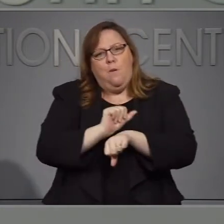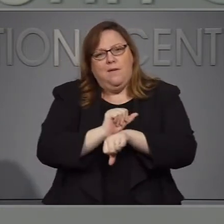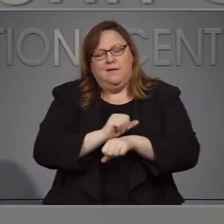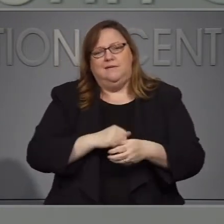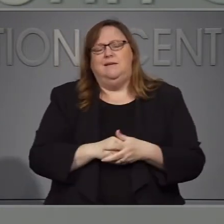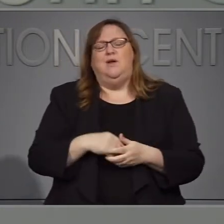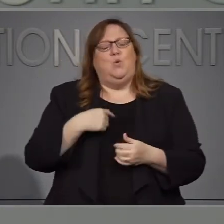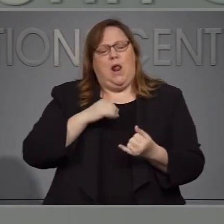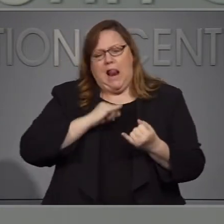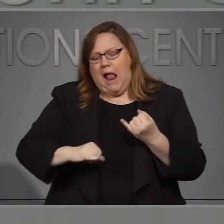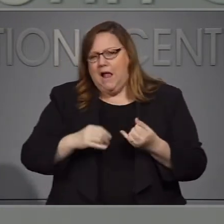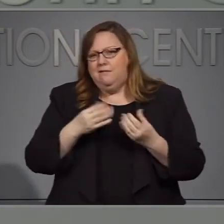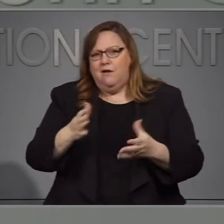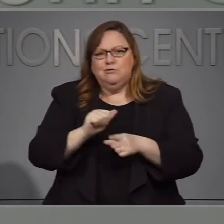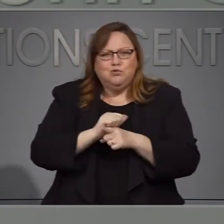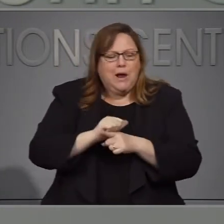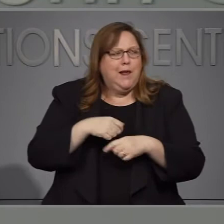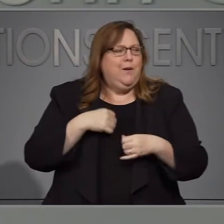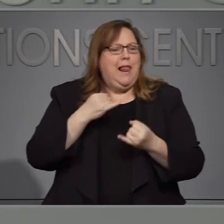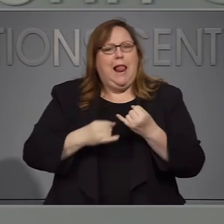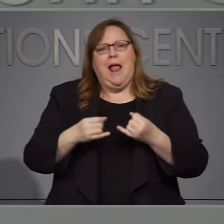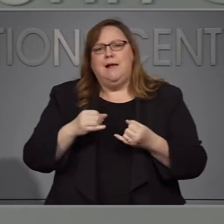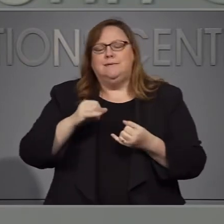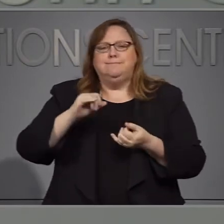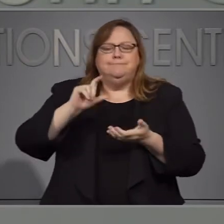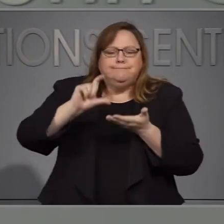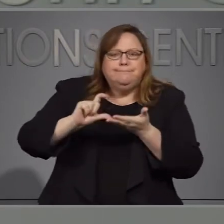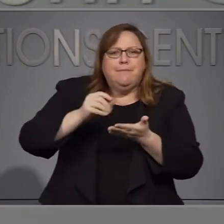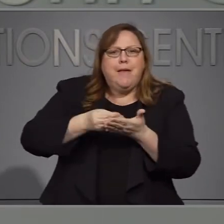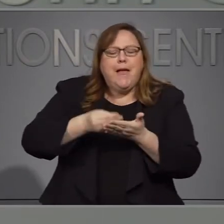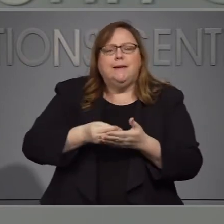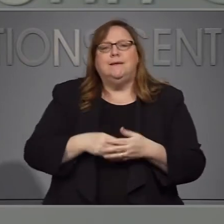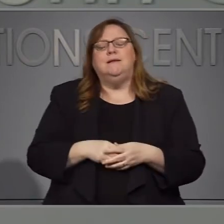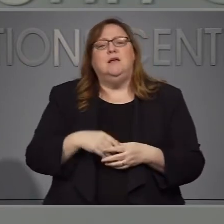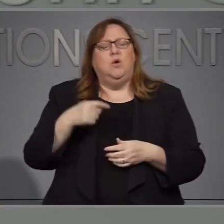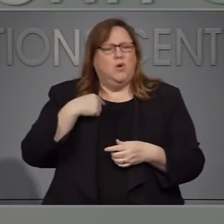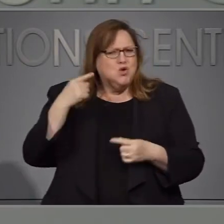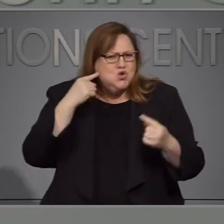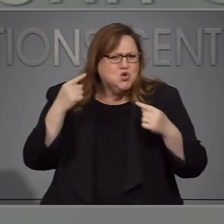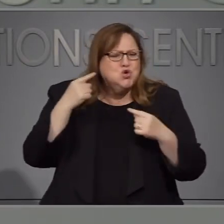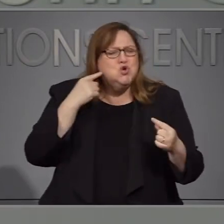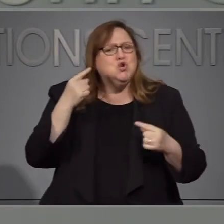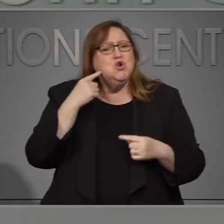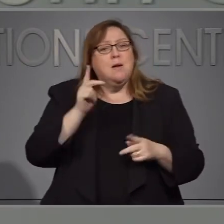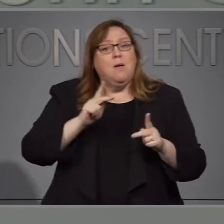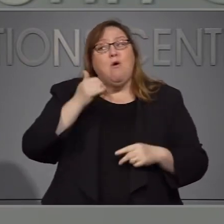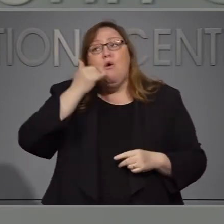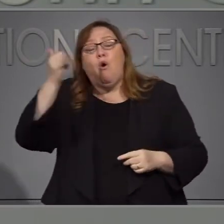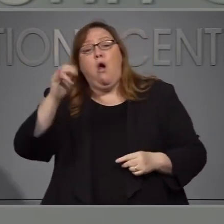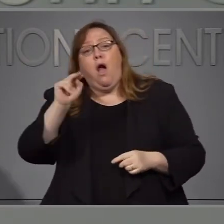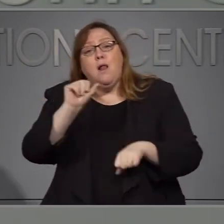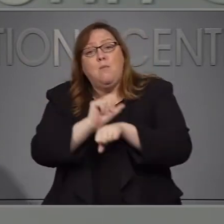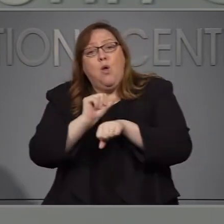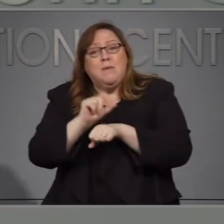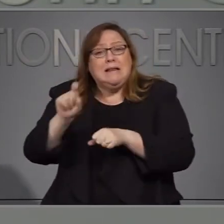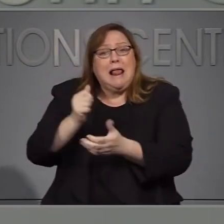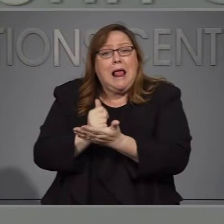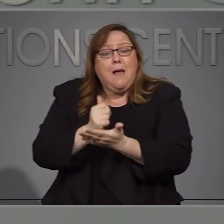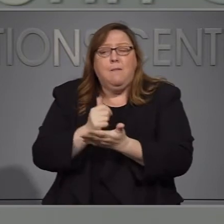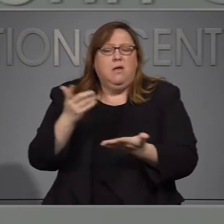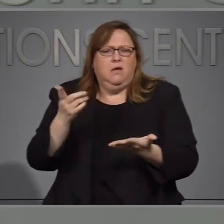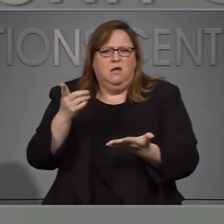tienen capacitación, pero todavía tenemos muchas personas que están más y más frustradas y.